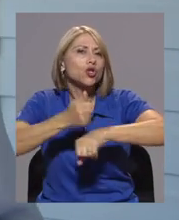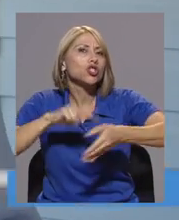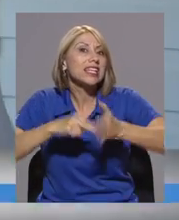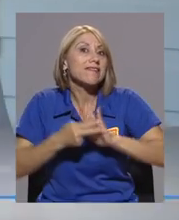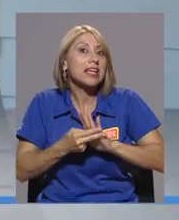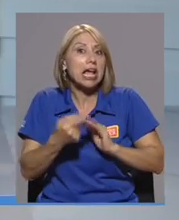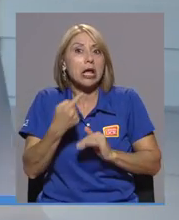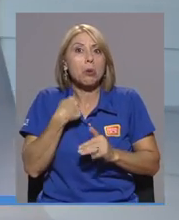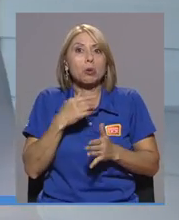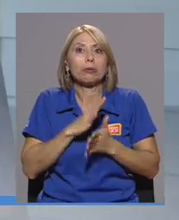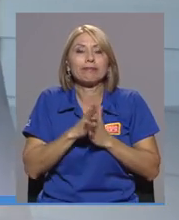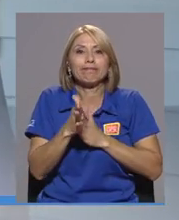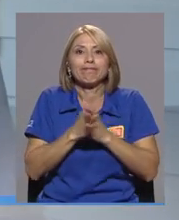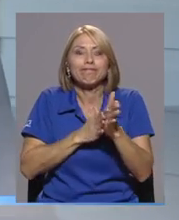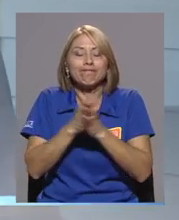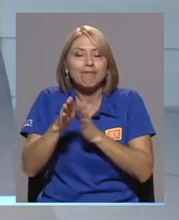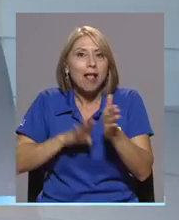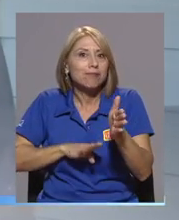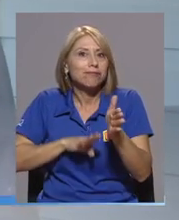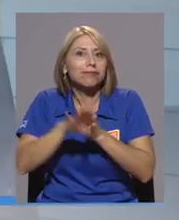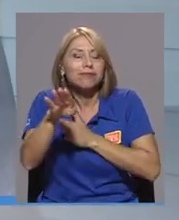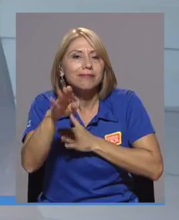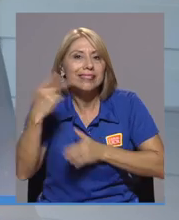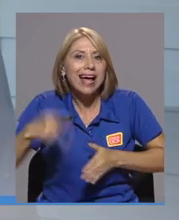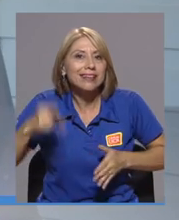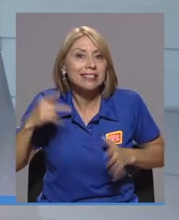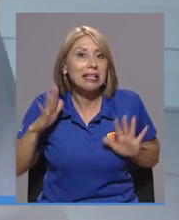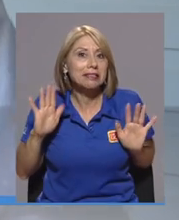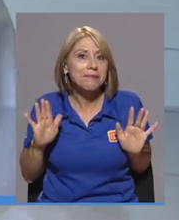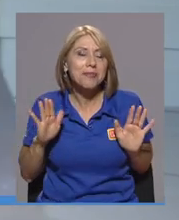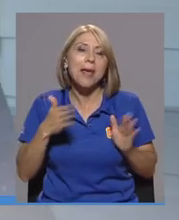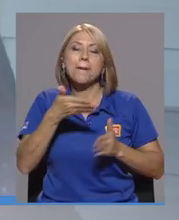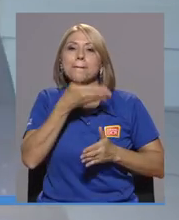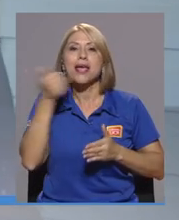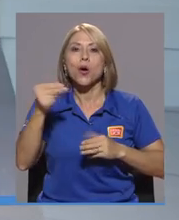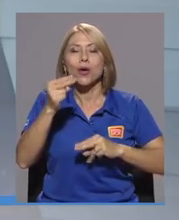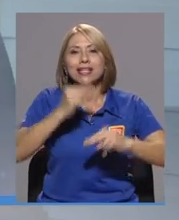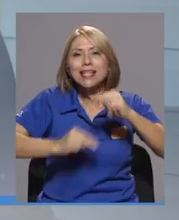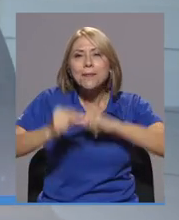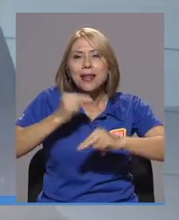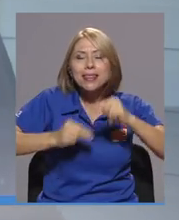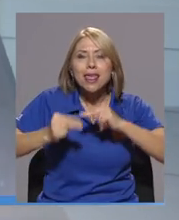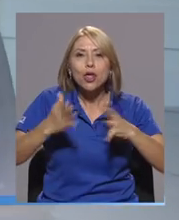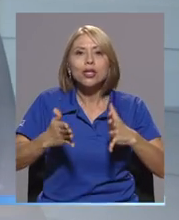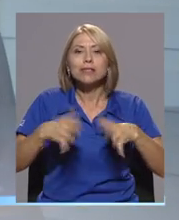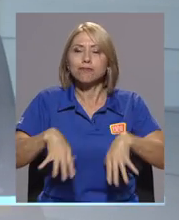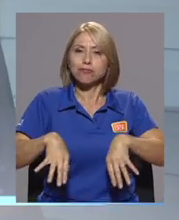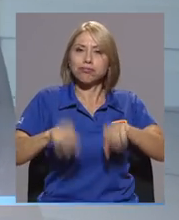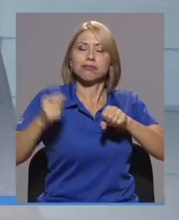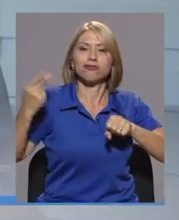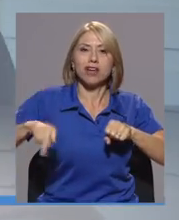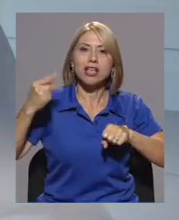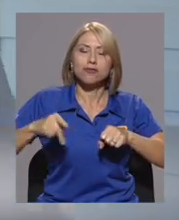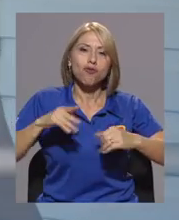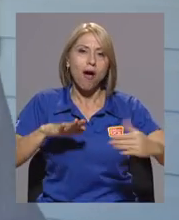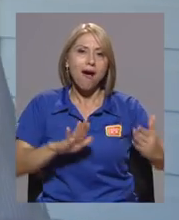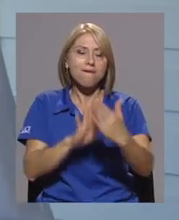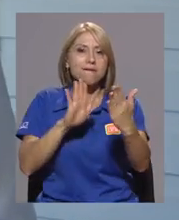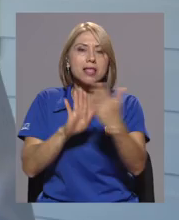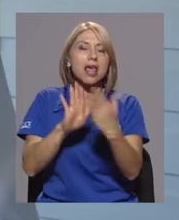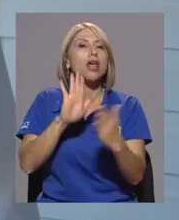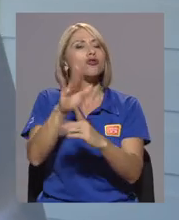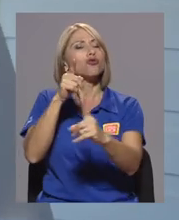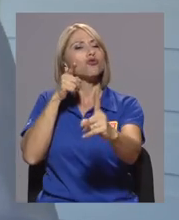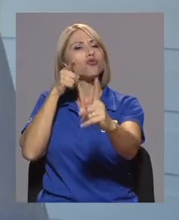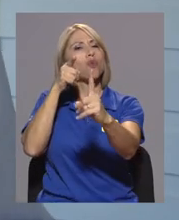arriesgarse y tirarse al agua. Los mejores emprendedores son personas que han asumido esos riesgos y se han enfrentado a ellos y han sacado